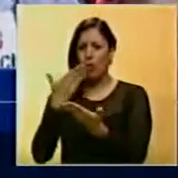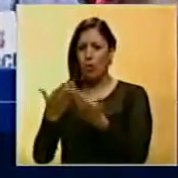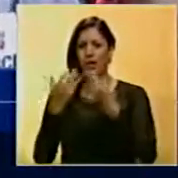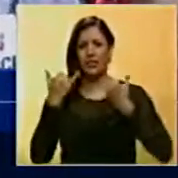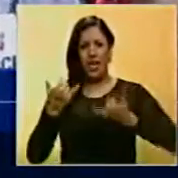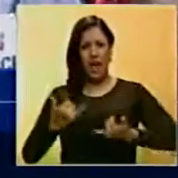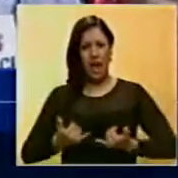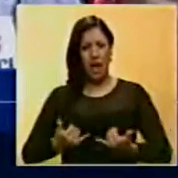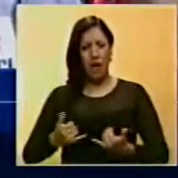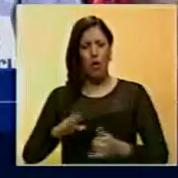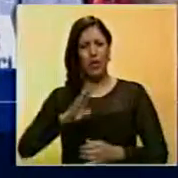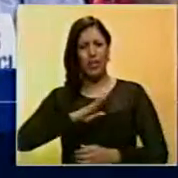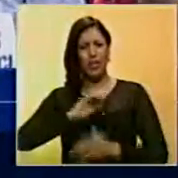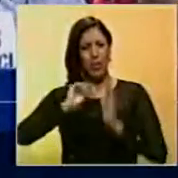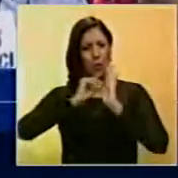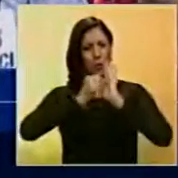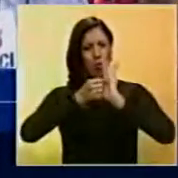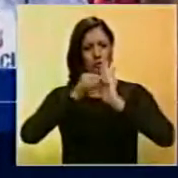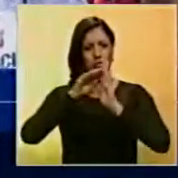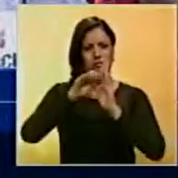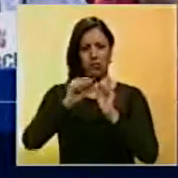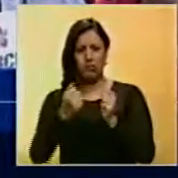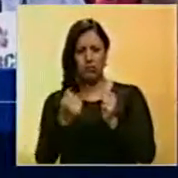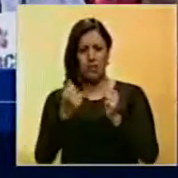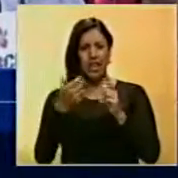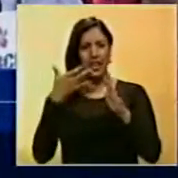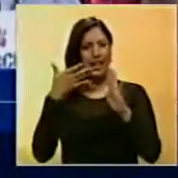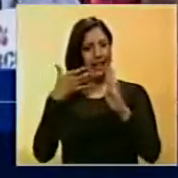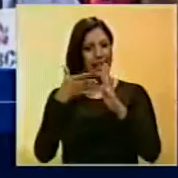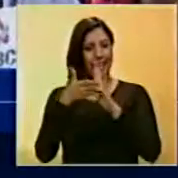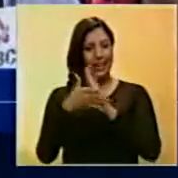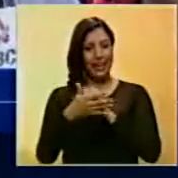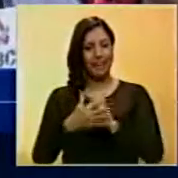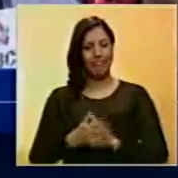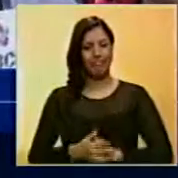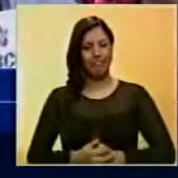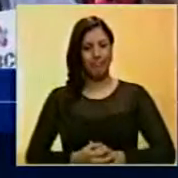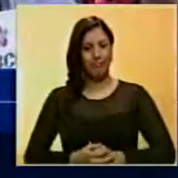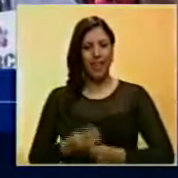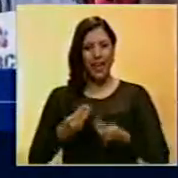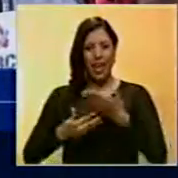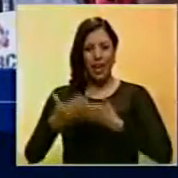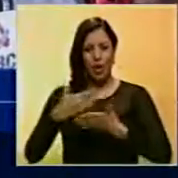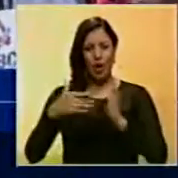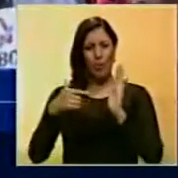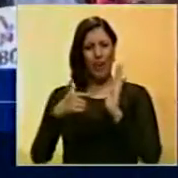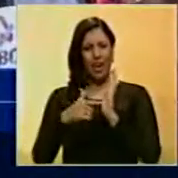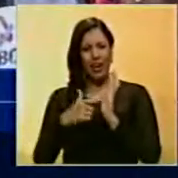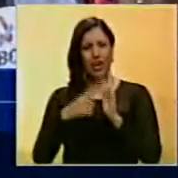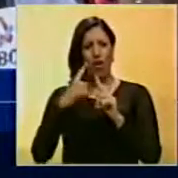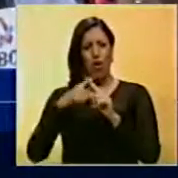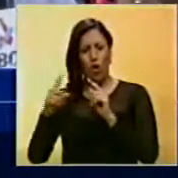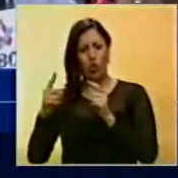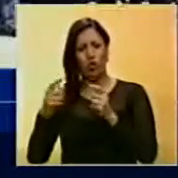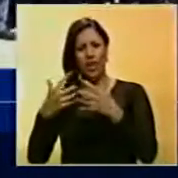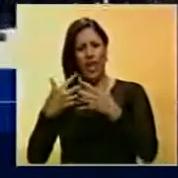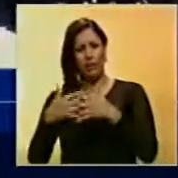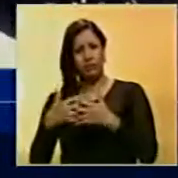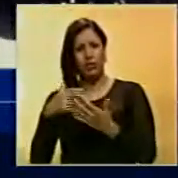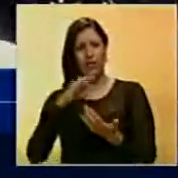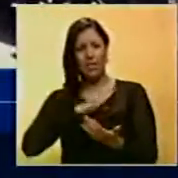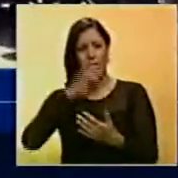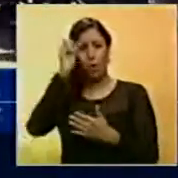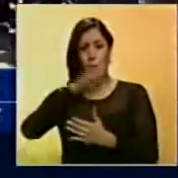realmente un hito, el punto de quiebre entre lo que es una economía rentista a una economía productiva.